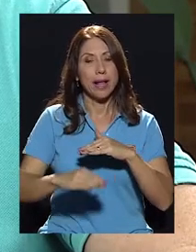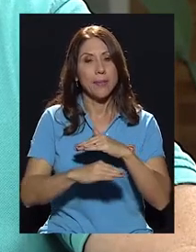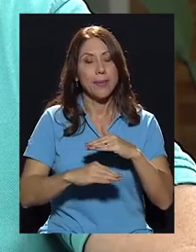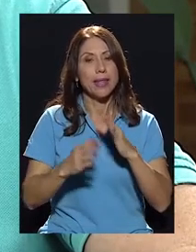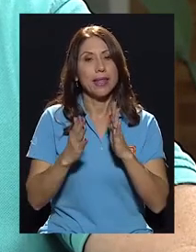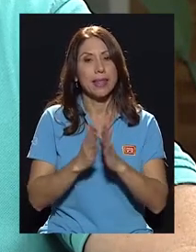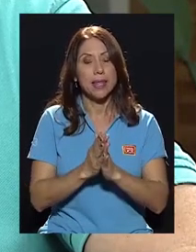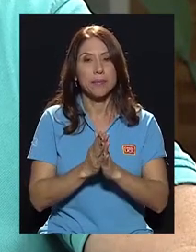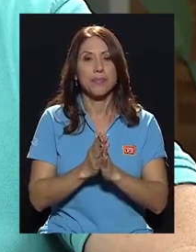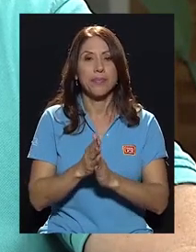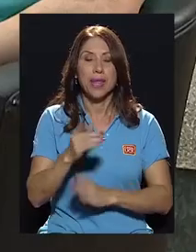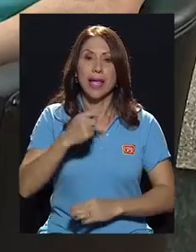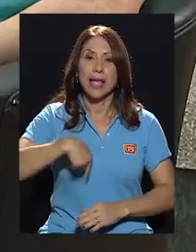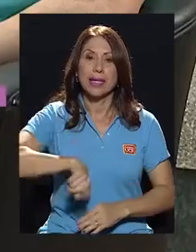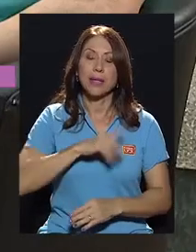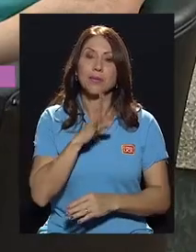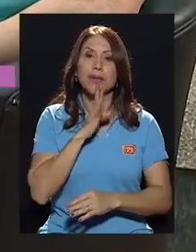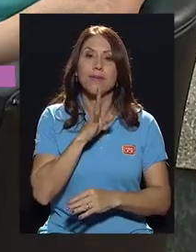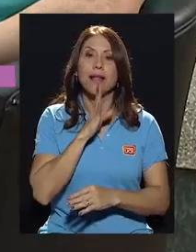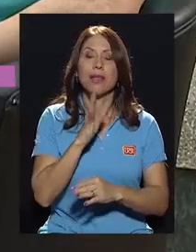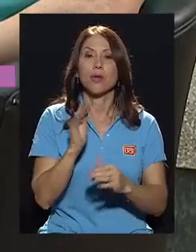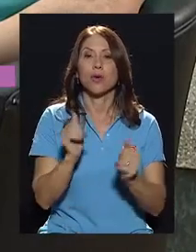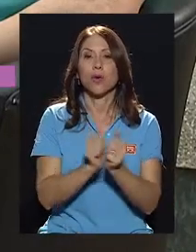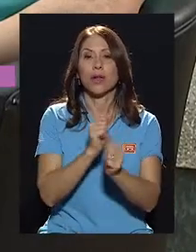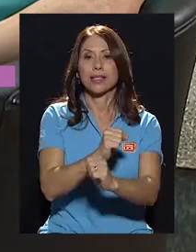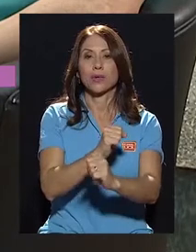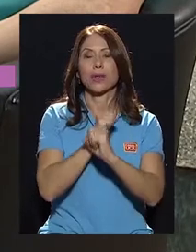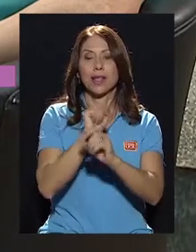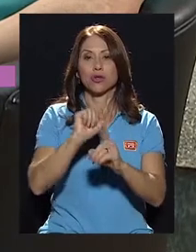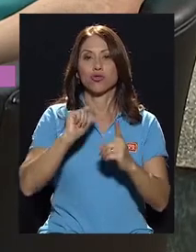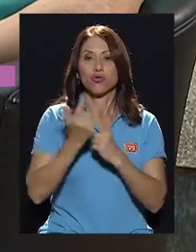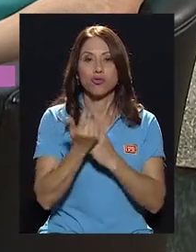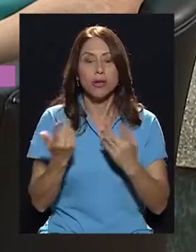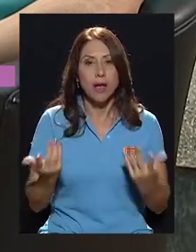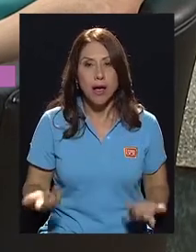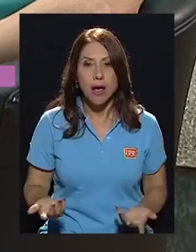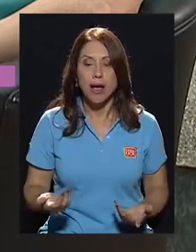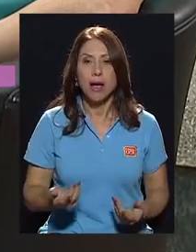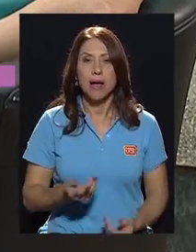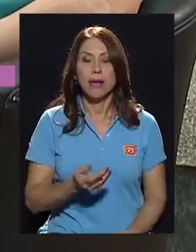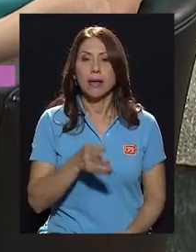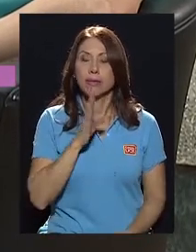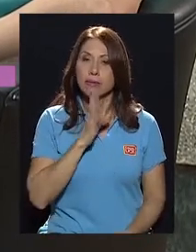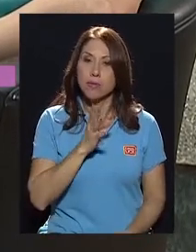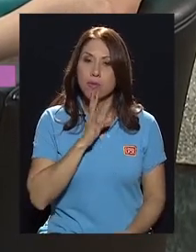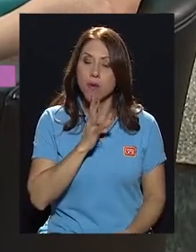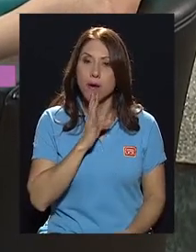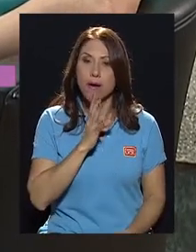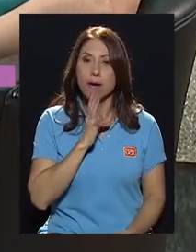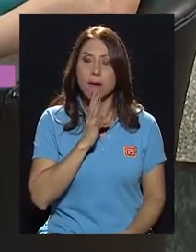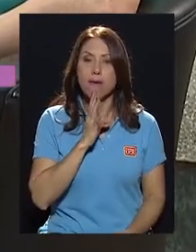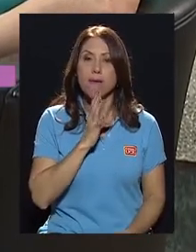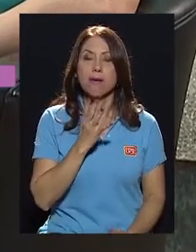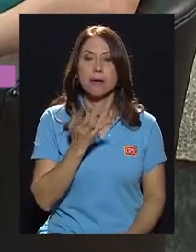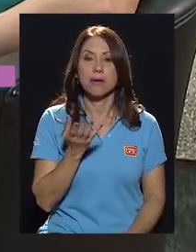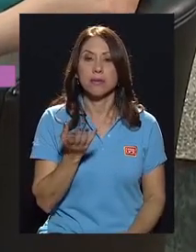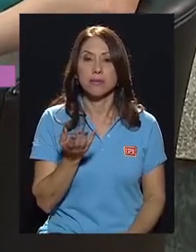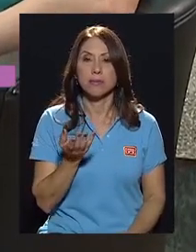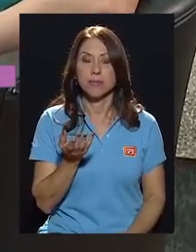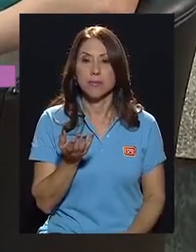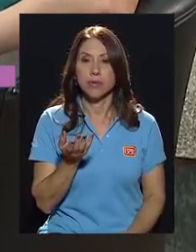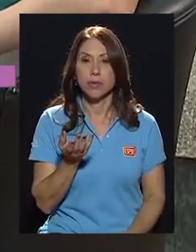Fundamentalmente, ¿qué estamos hablando con la seguridad social? Pues, estamos hablando de un, un,